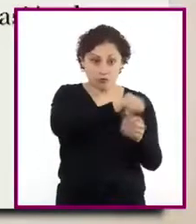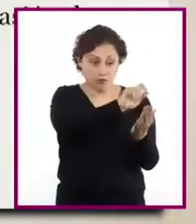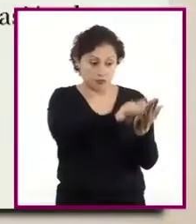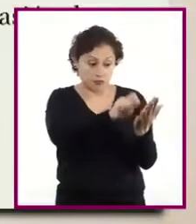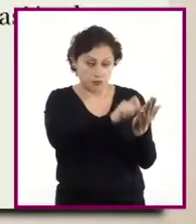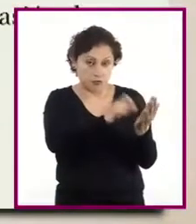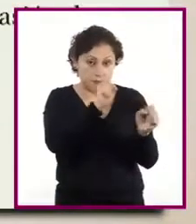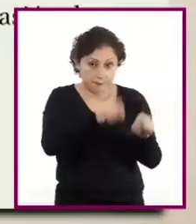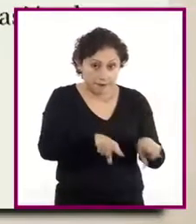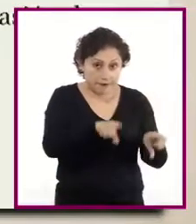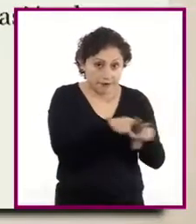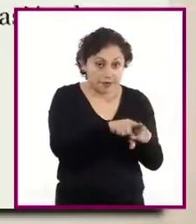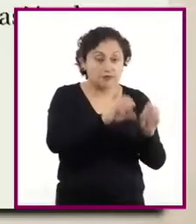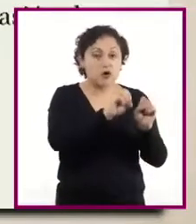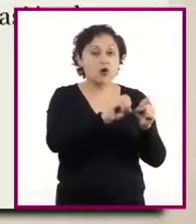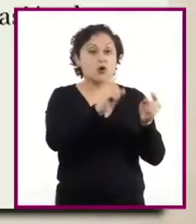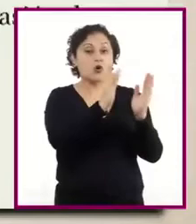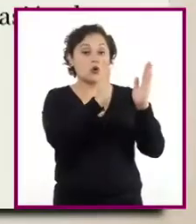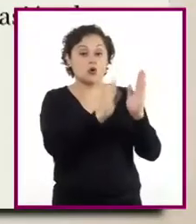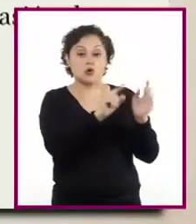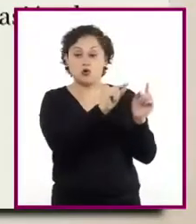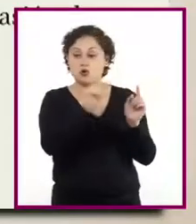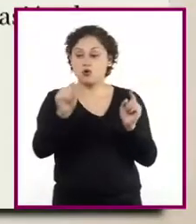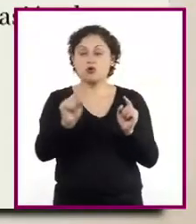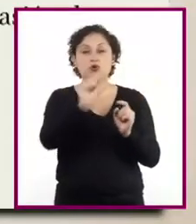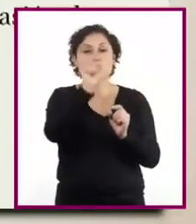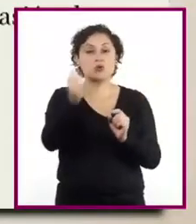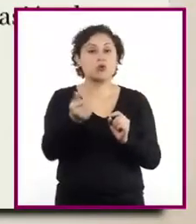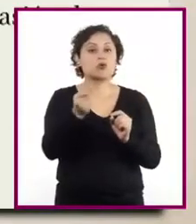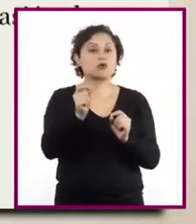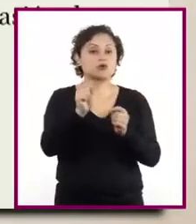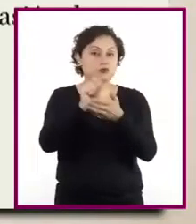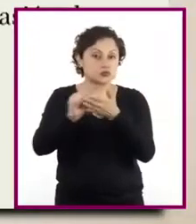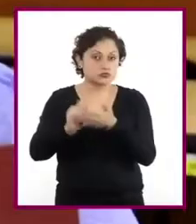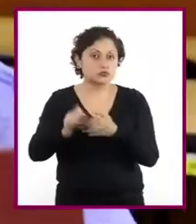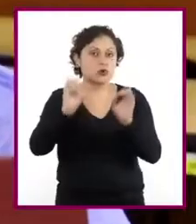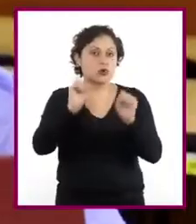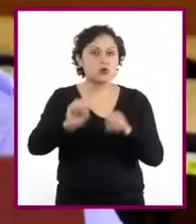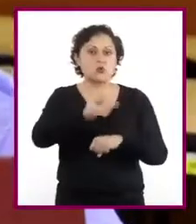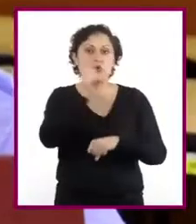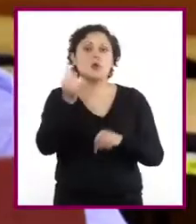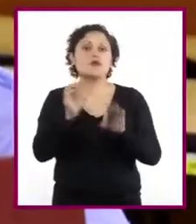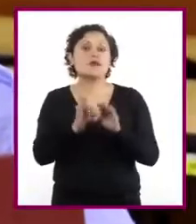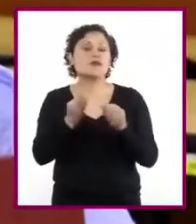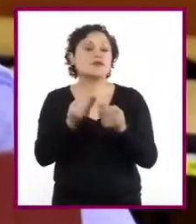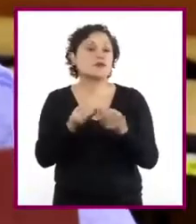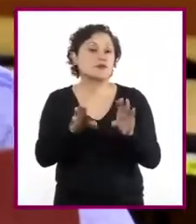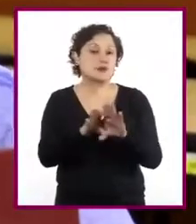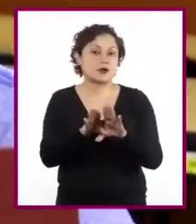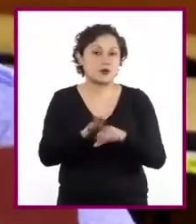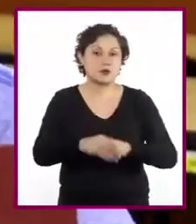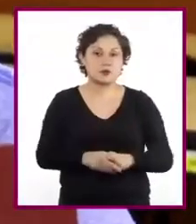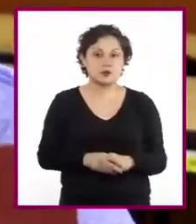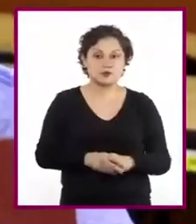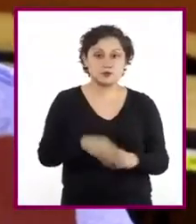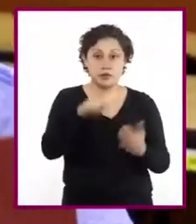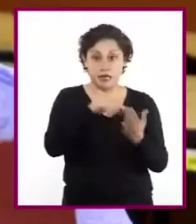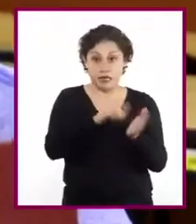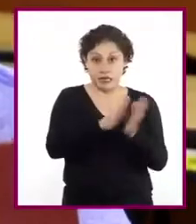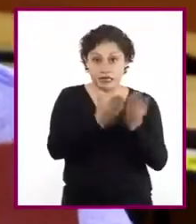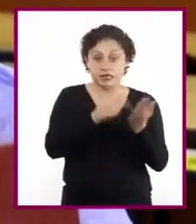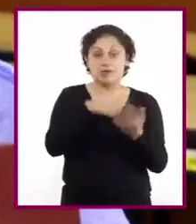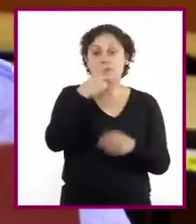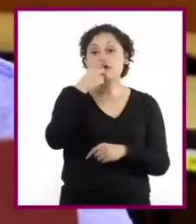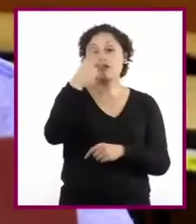sobre el texto en el margen de la hoja o de alguna otra manera. Dice que una forma muy útil para